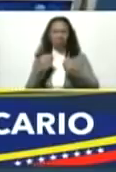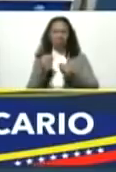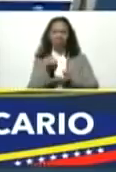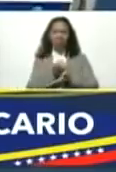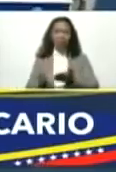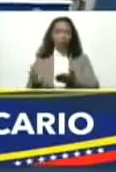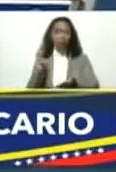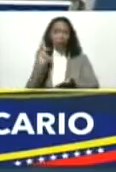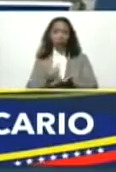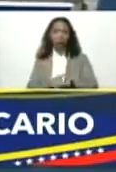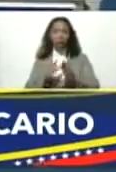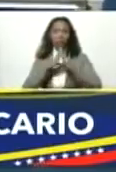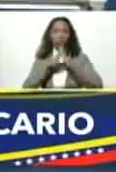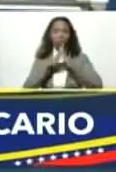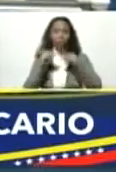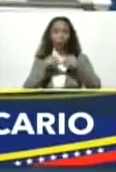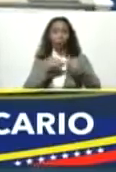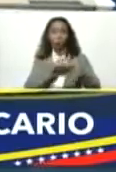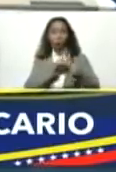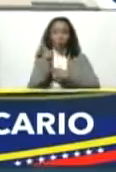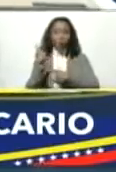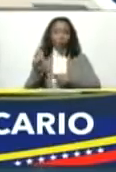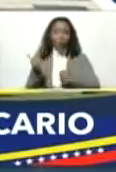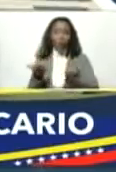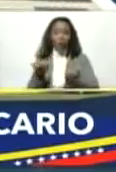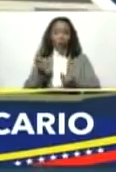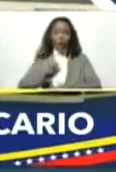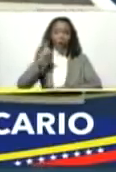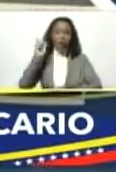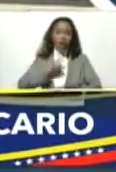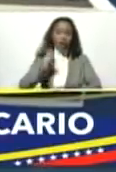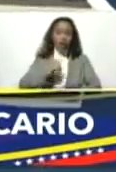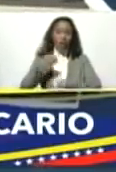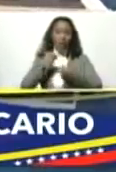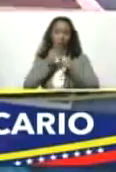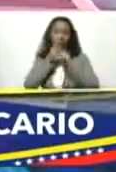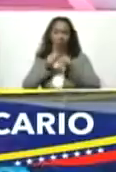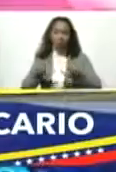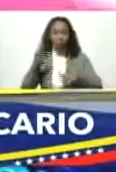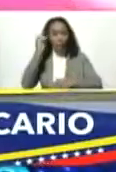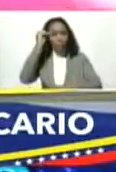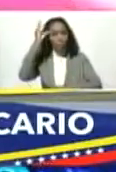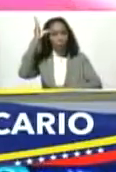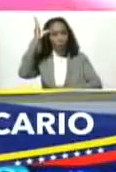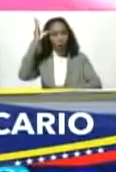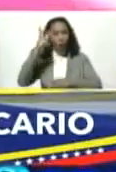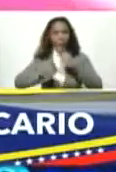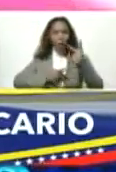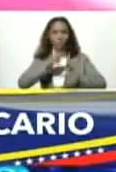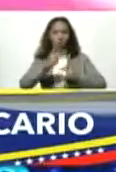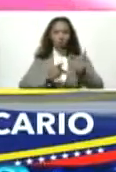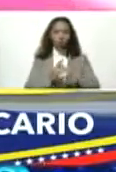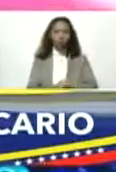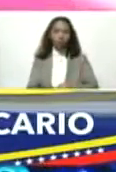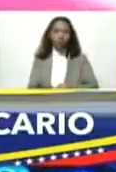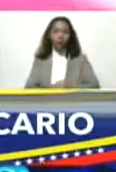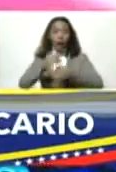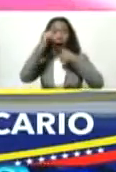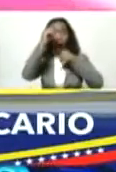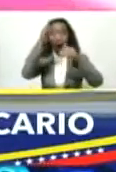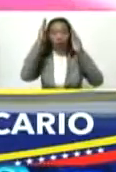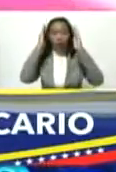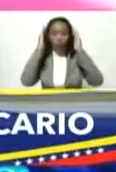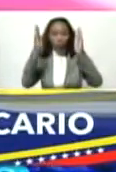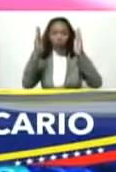crédito llegue a todo aquel que lo necesite para expandir su capacidad productiva. Atención